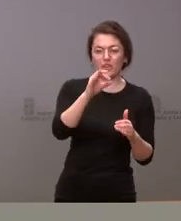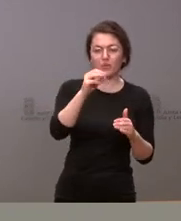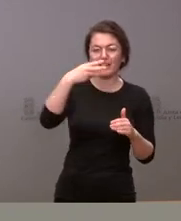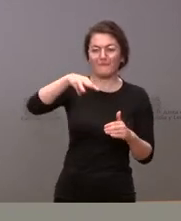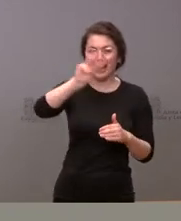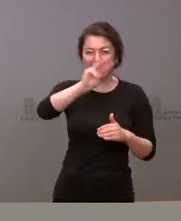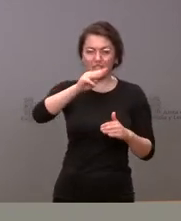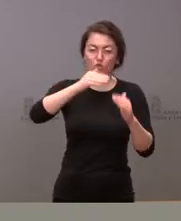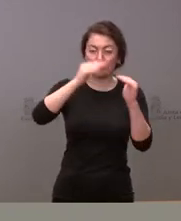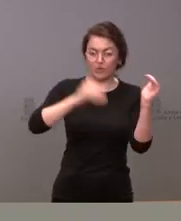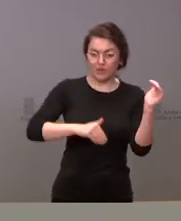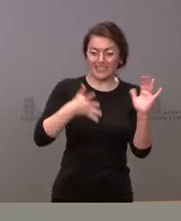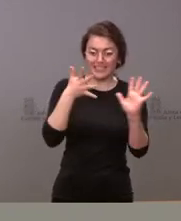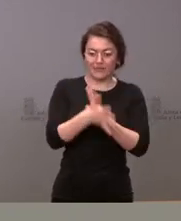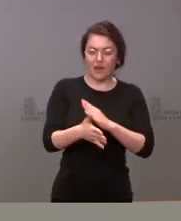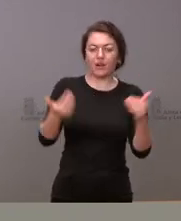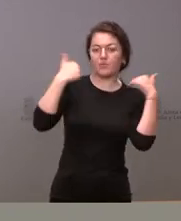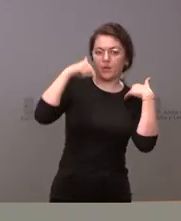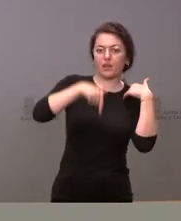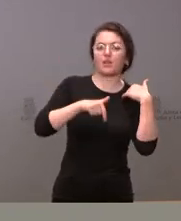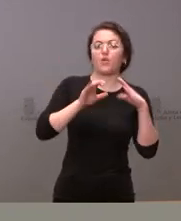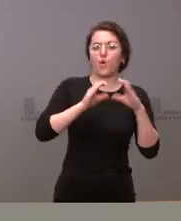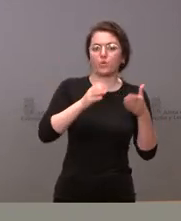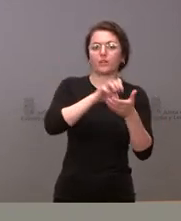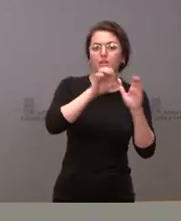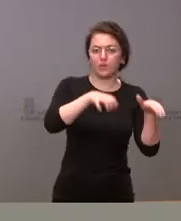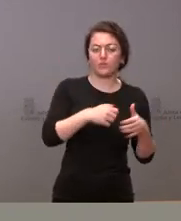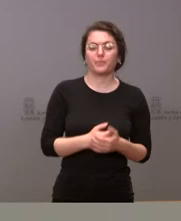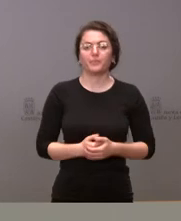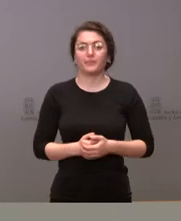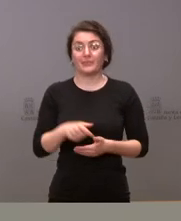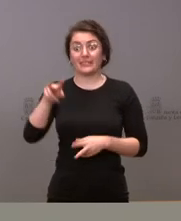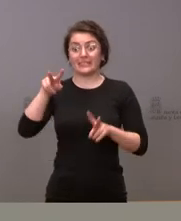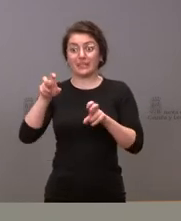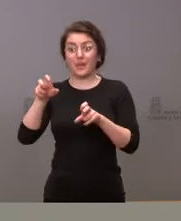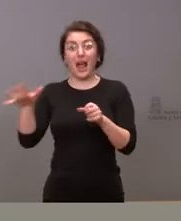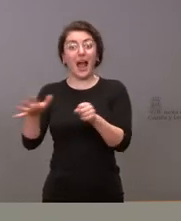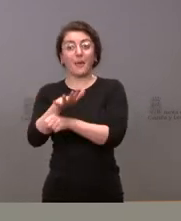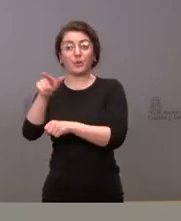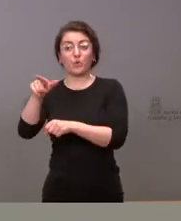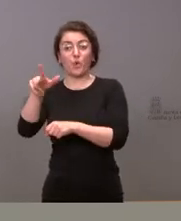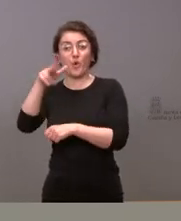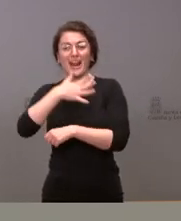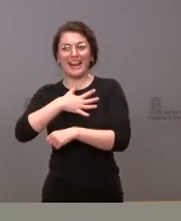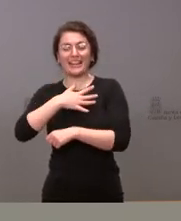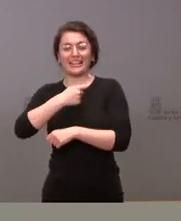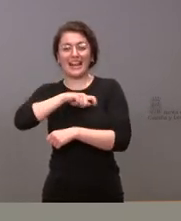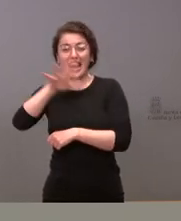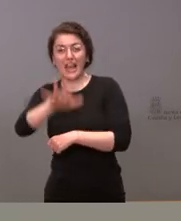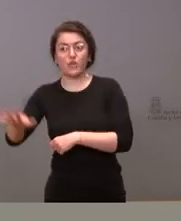los que se realizan en el ámbito de la Junta de Castilla y León en el ámbito nacional el gobierno decidió